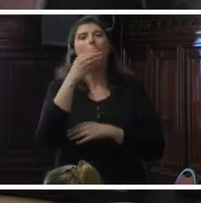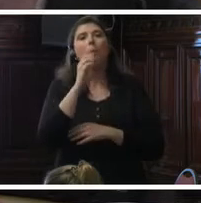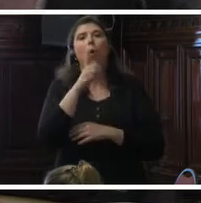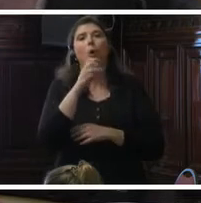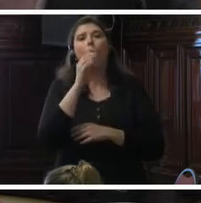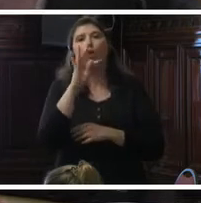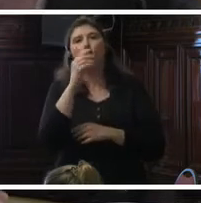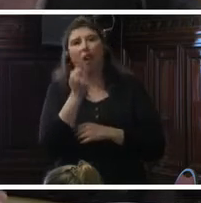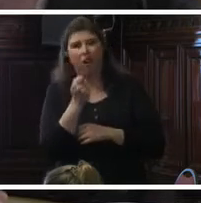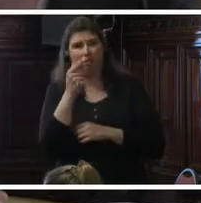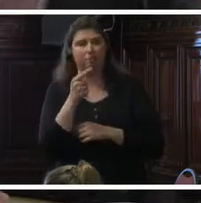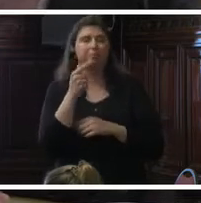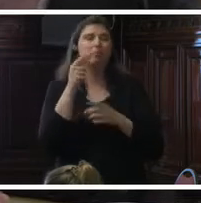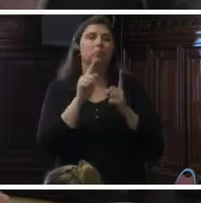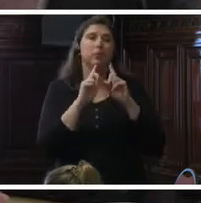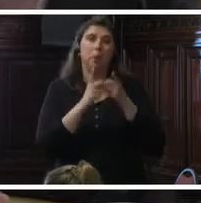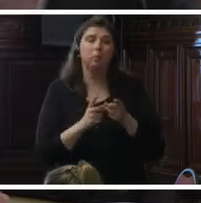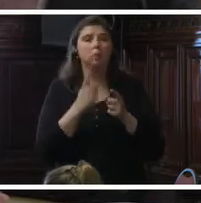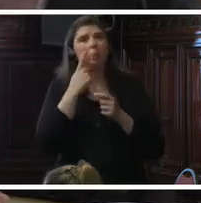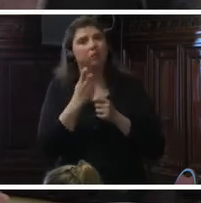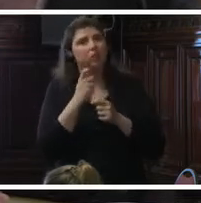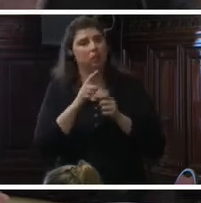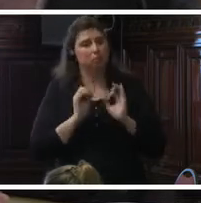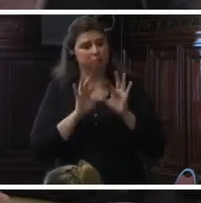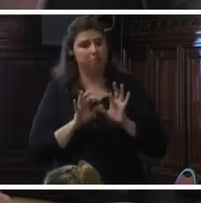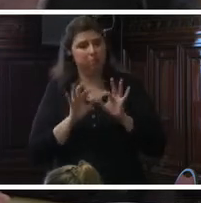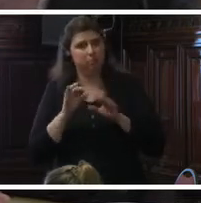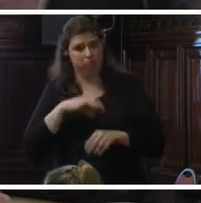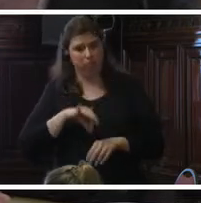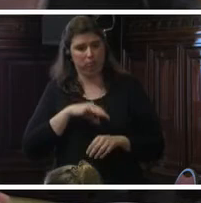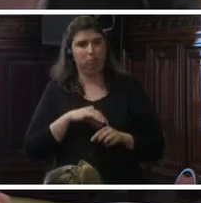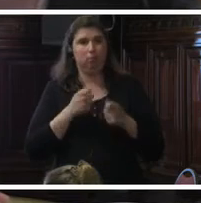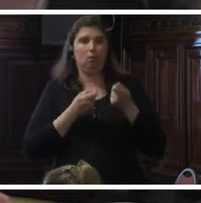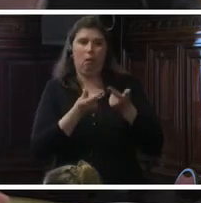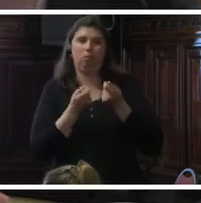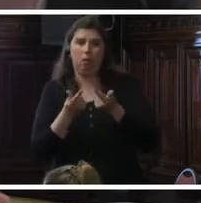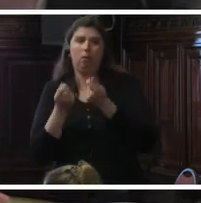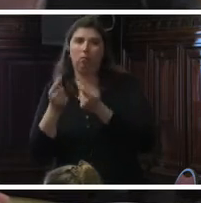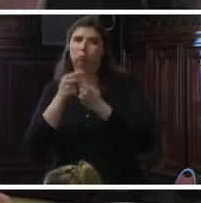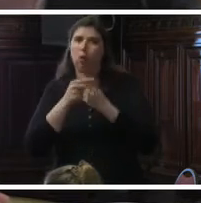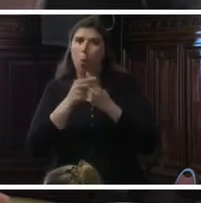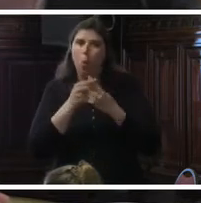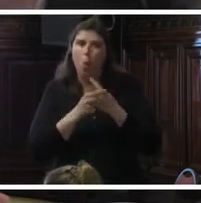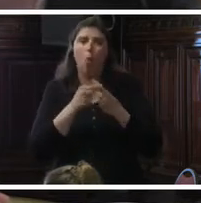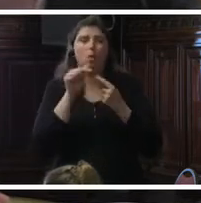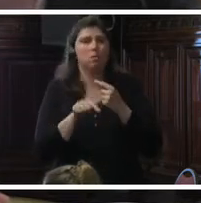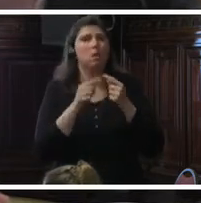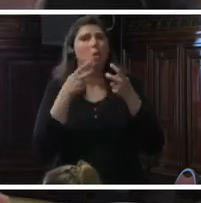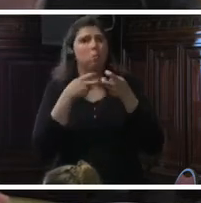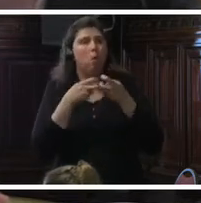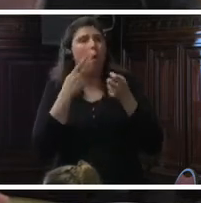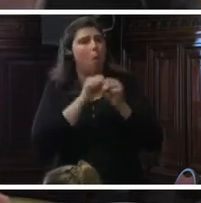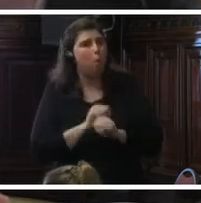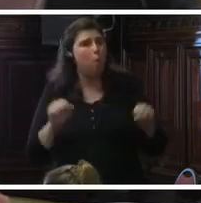la mayor barrera fue, por un lado, prevenir la transmisión sexual del virus, mediante el acceso a condones y el acceso por parte de las mujeres para prevenir embarazos mediante,